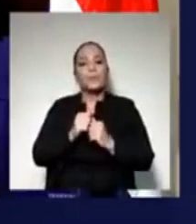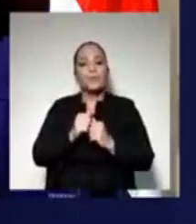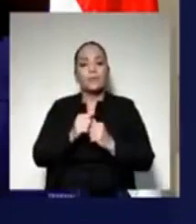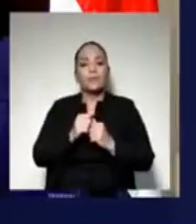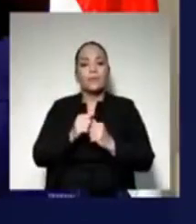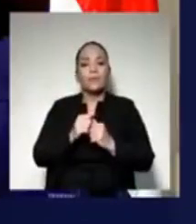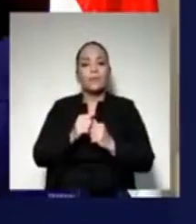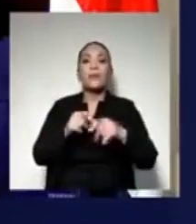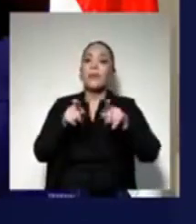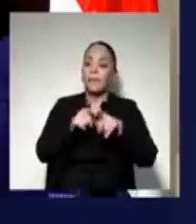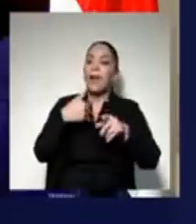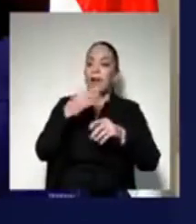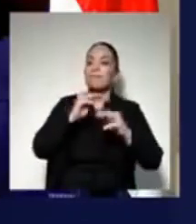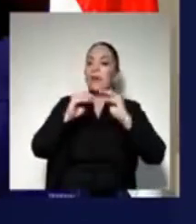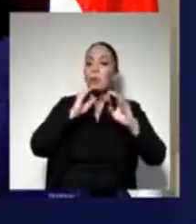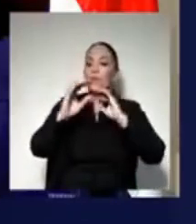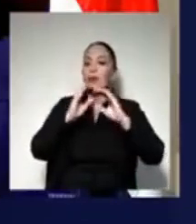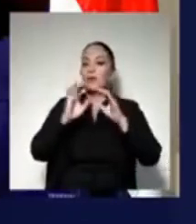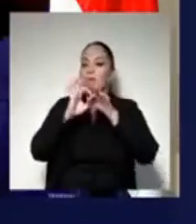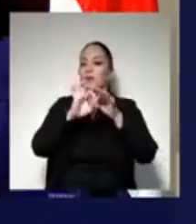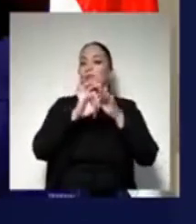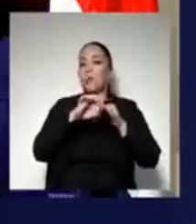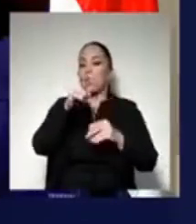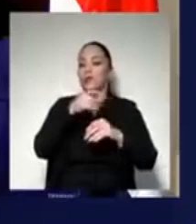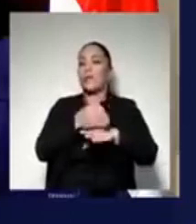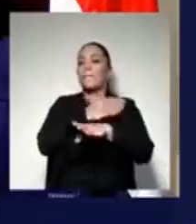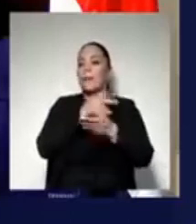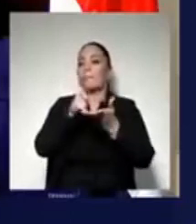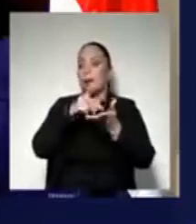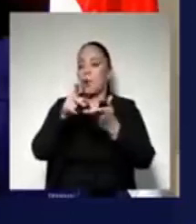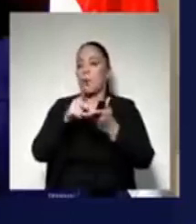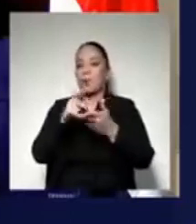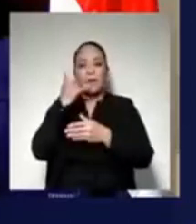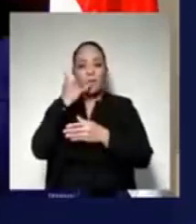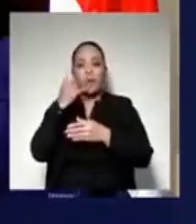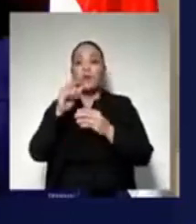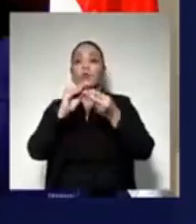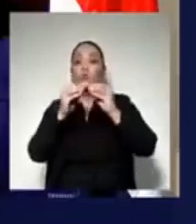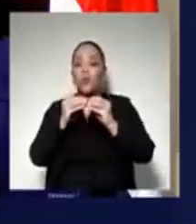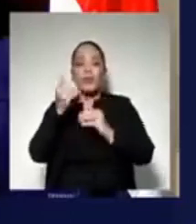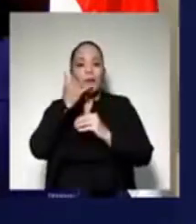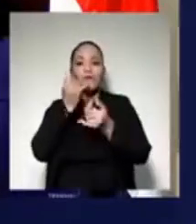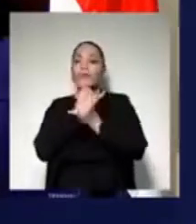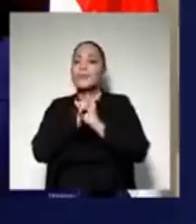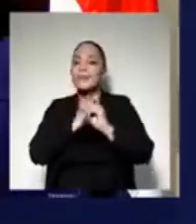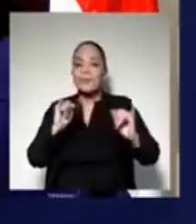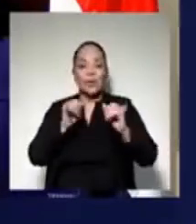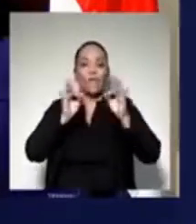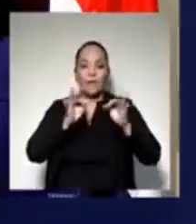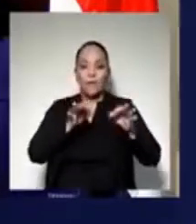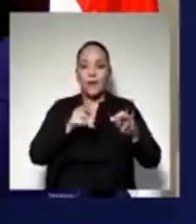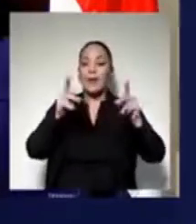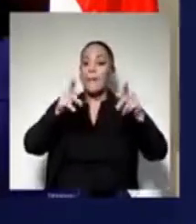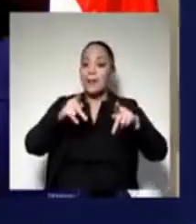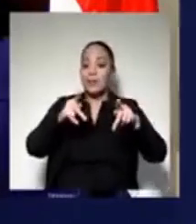tema de la telefonía prepago, están registrando números de teléfono sin confirmar que la